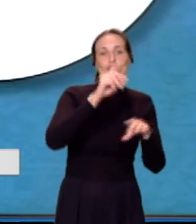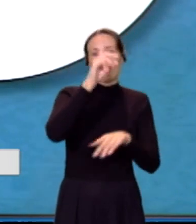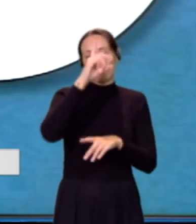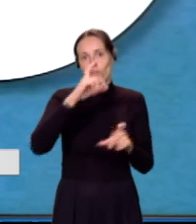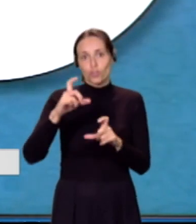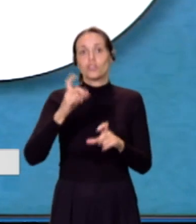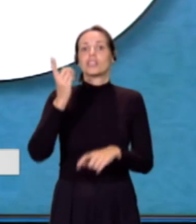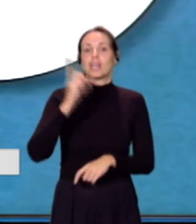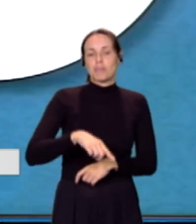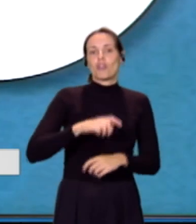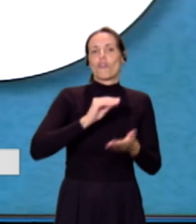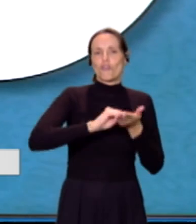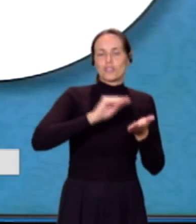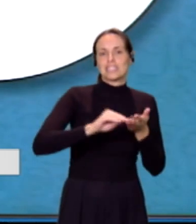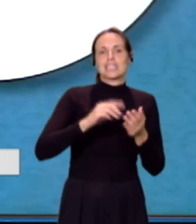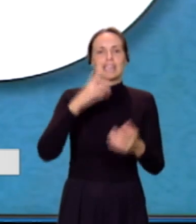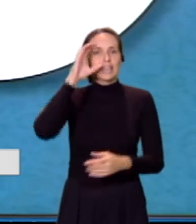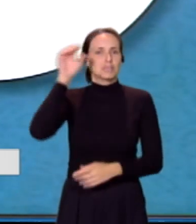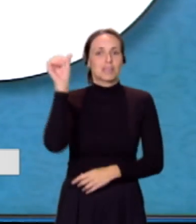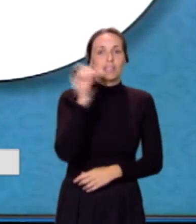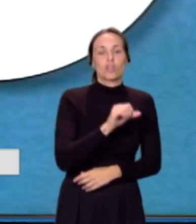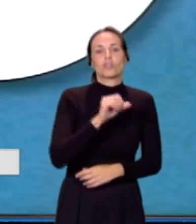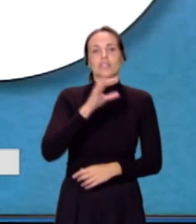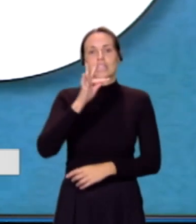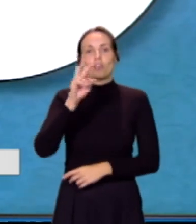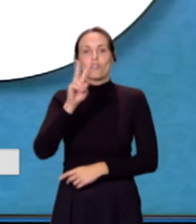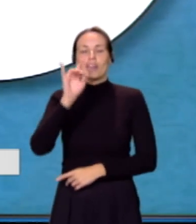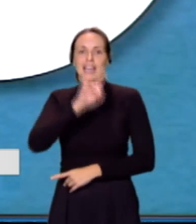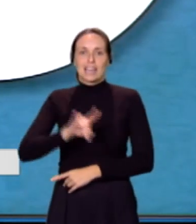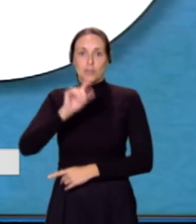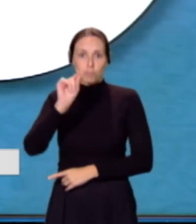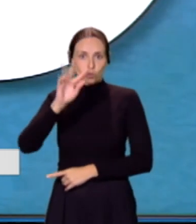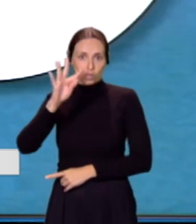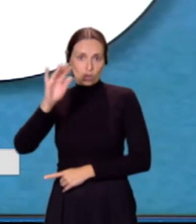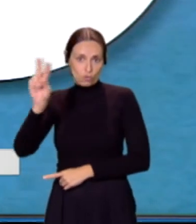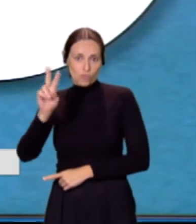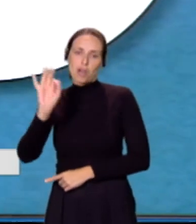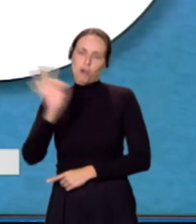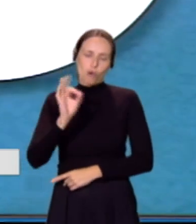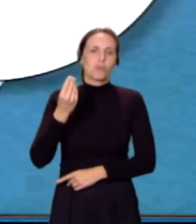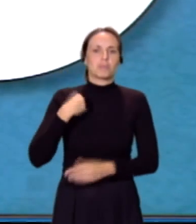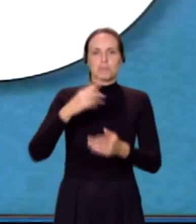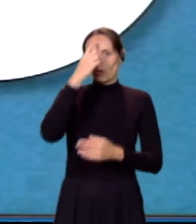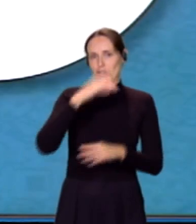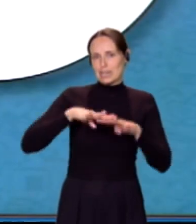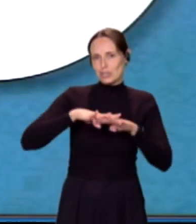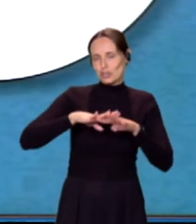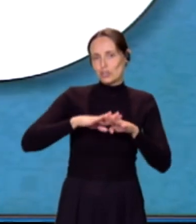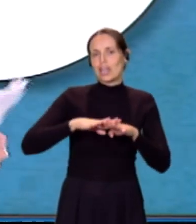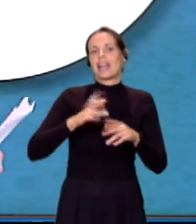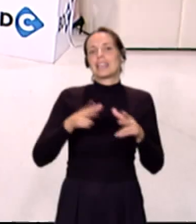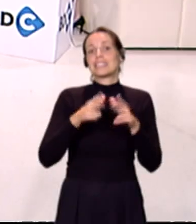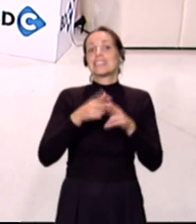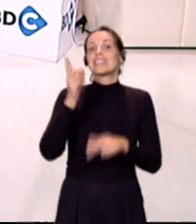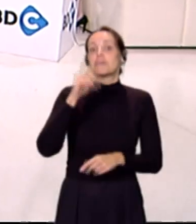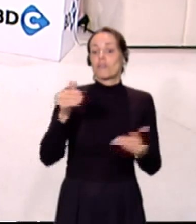.tv o los perfiles de las redes sociales en Buenos Días, Canarias. Y el próximo jueves, Marta, damos respuesta a